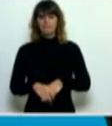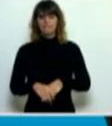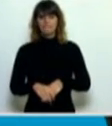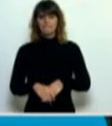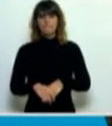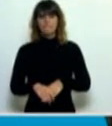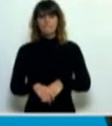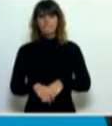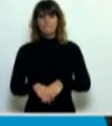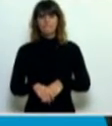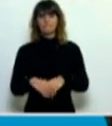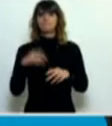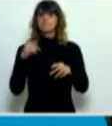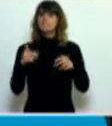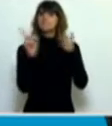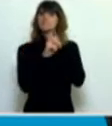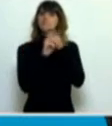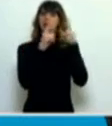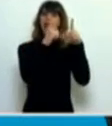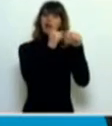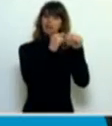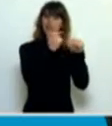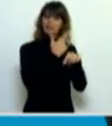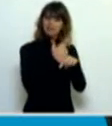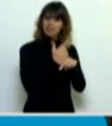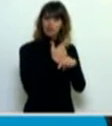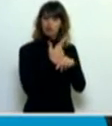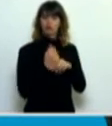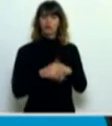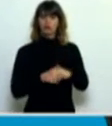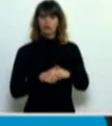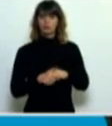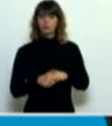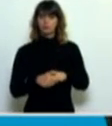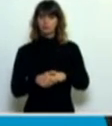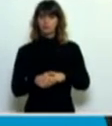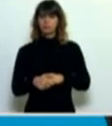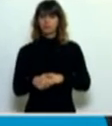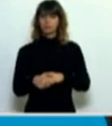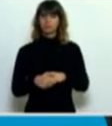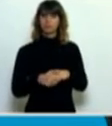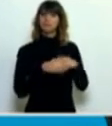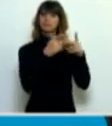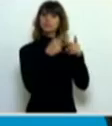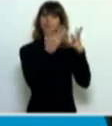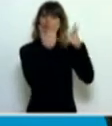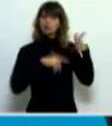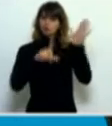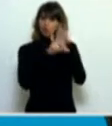en el artículo tercero y cuyo proyecto desarrolla